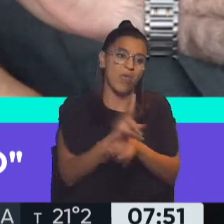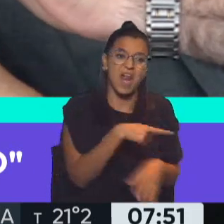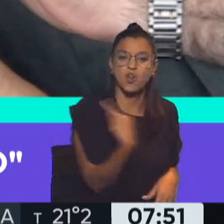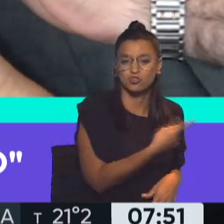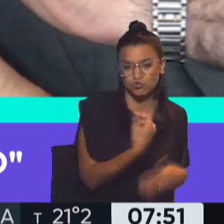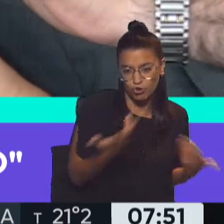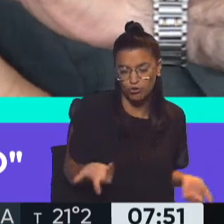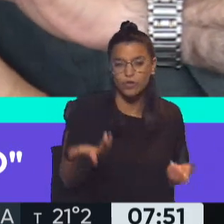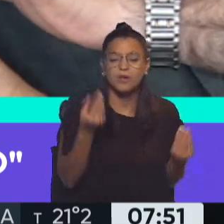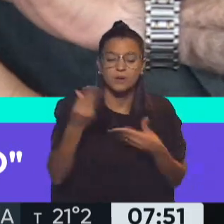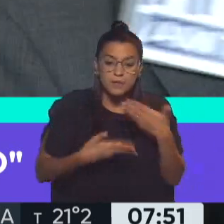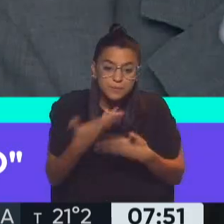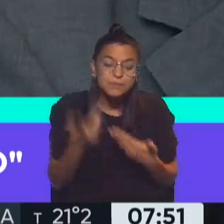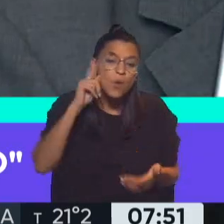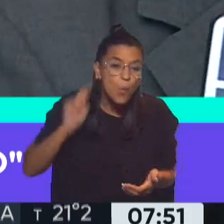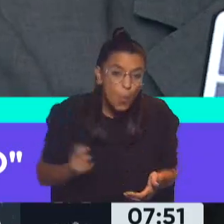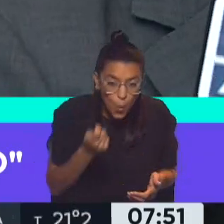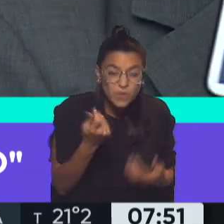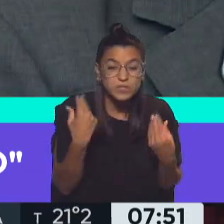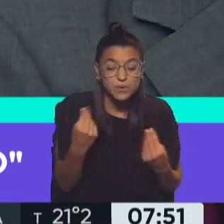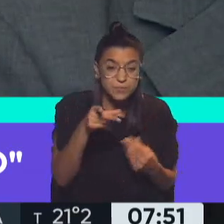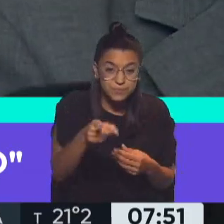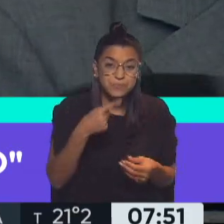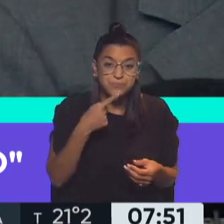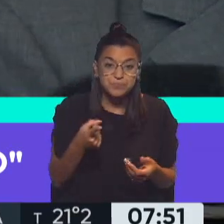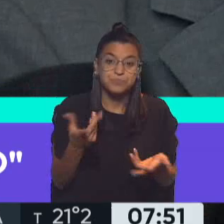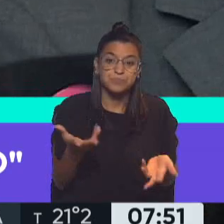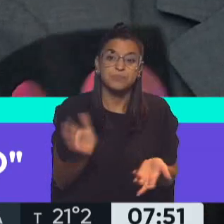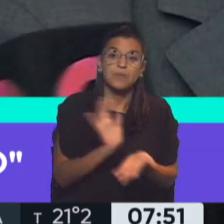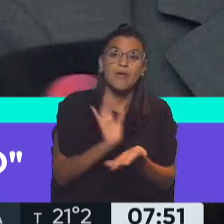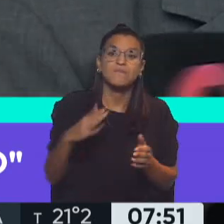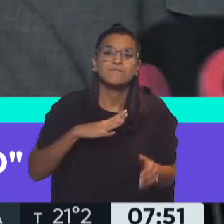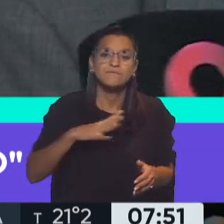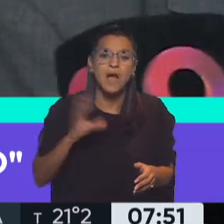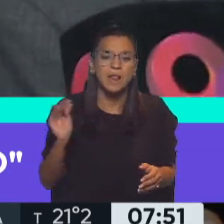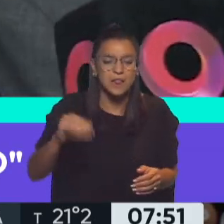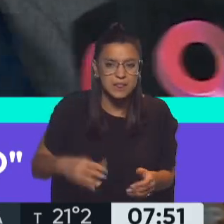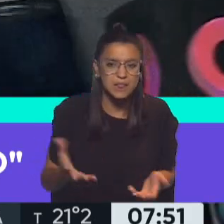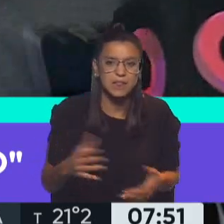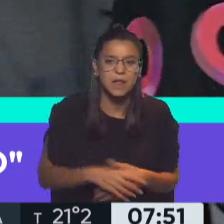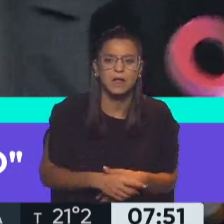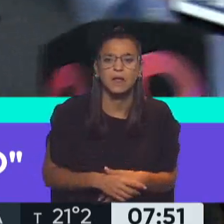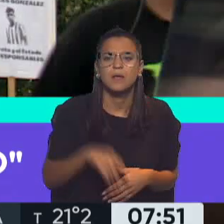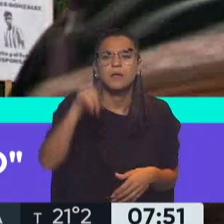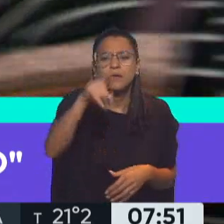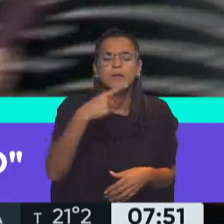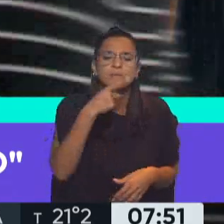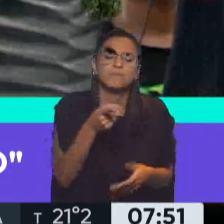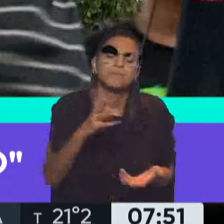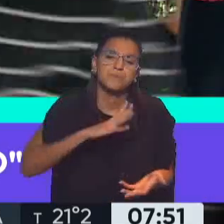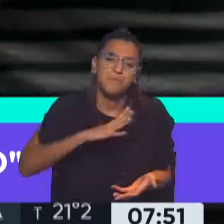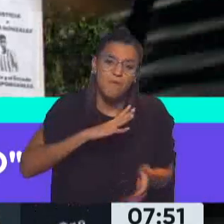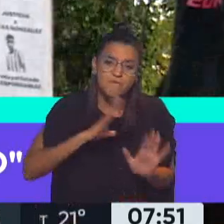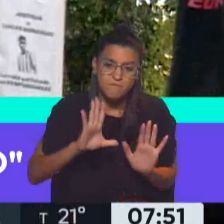Lo que va a pasar es que estas calificaciones son precarias, las calificaciones de los delitos en la instrucción son precarias,